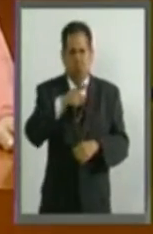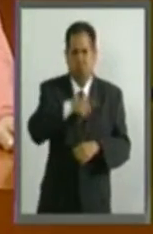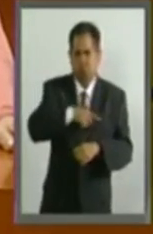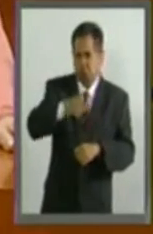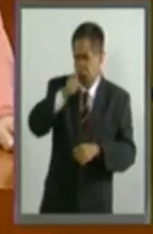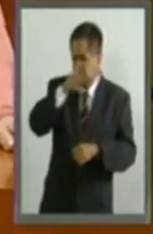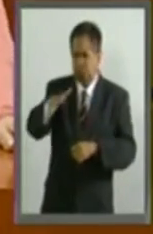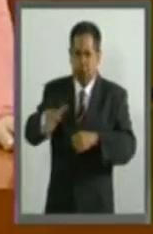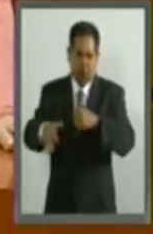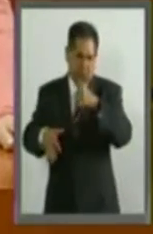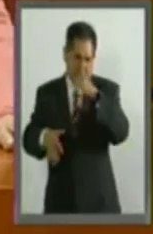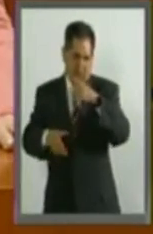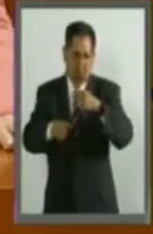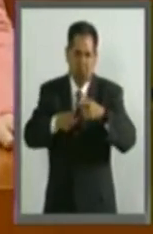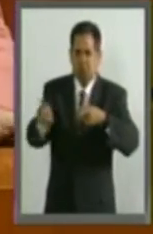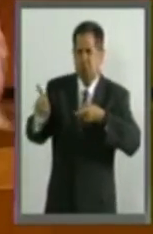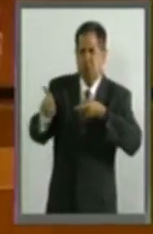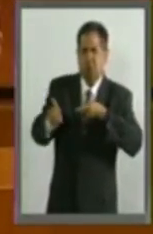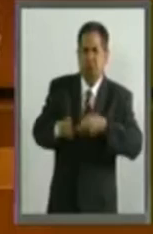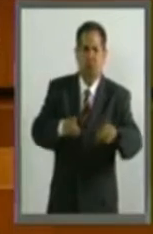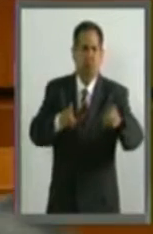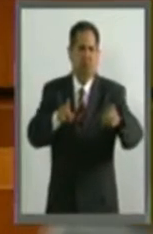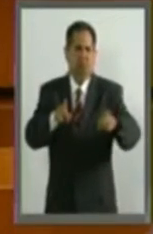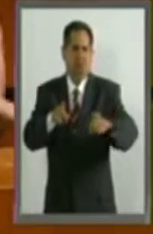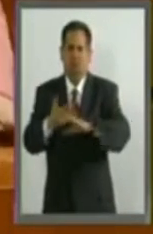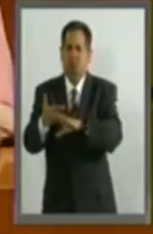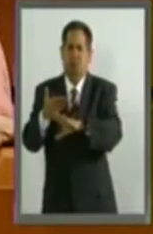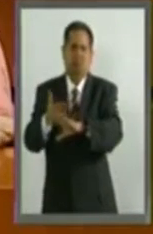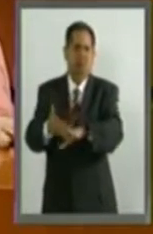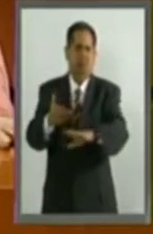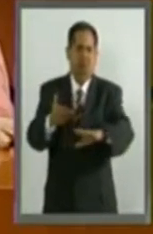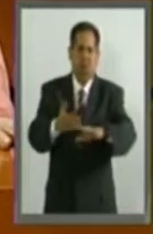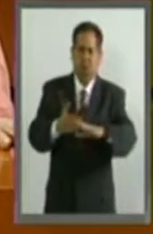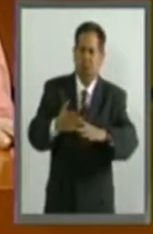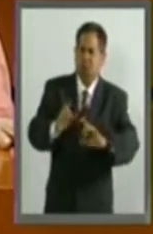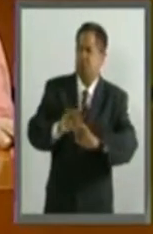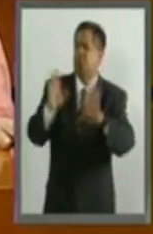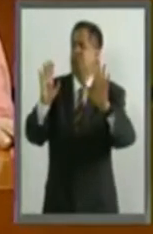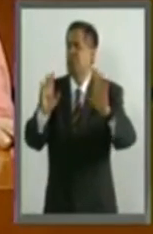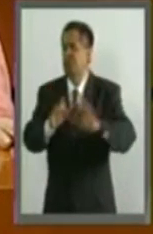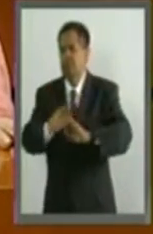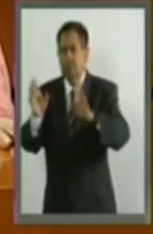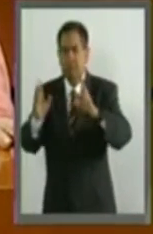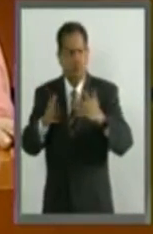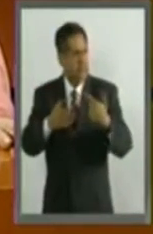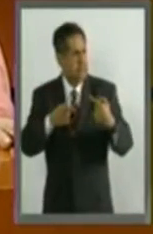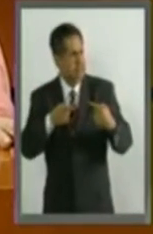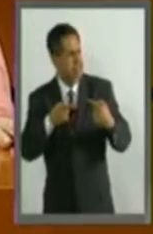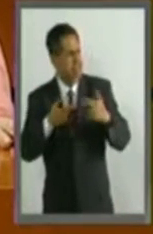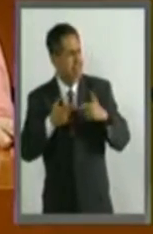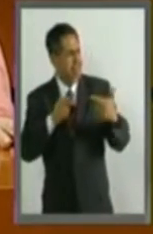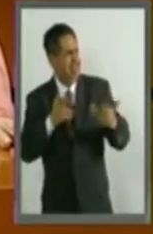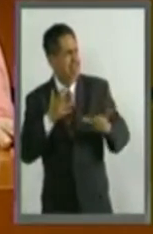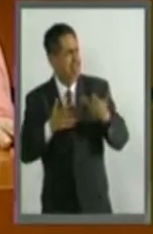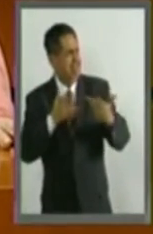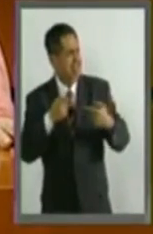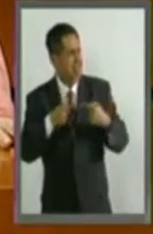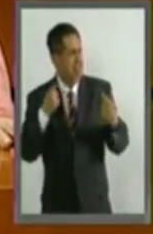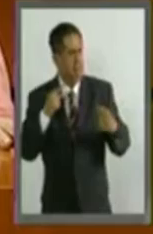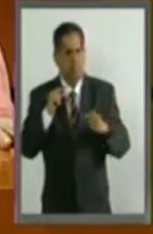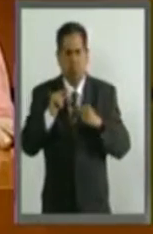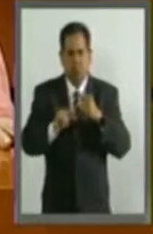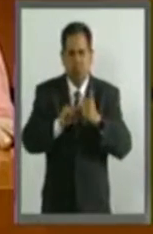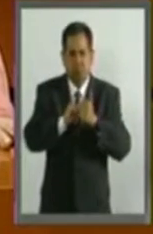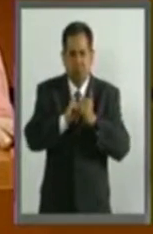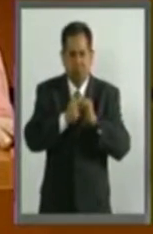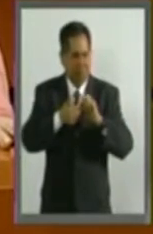que ofende, que insulta, que violenta la relación entre estos dos países que ha sido construida a lo